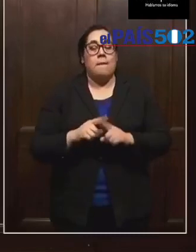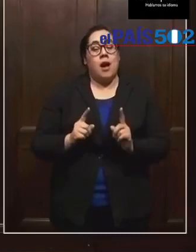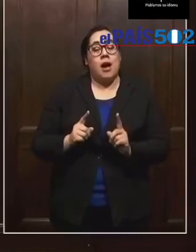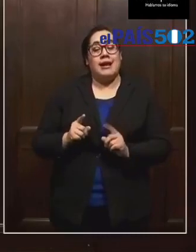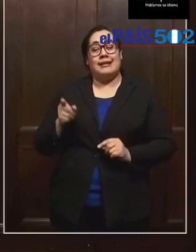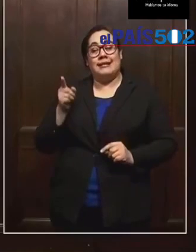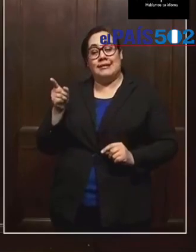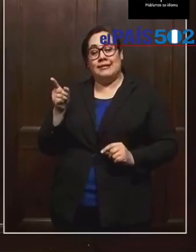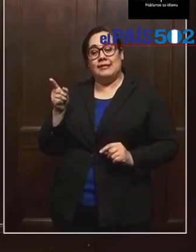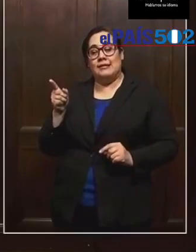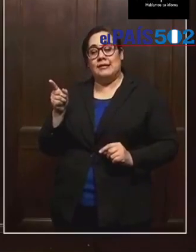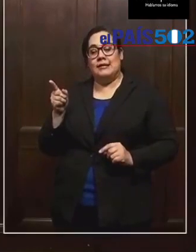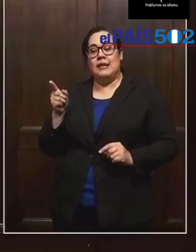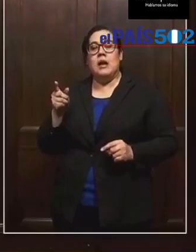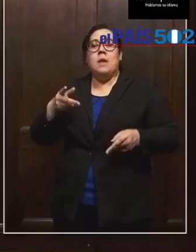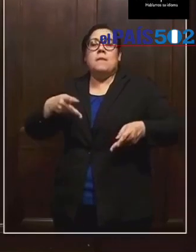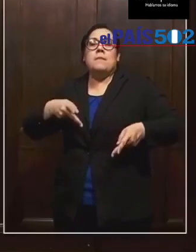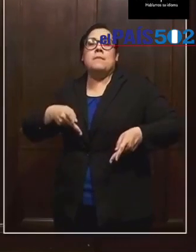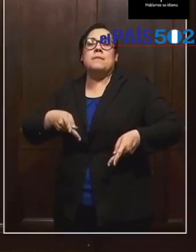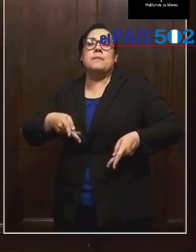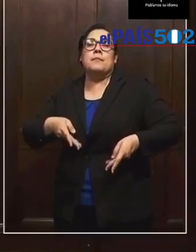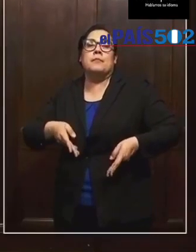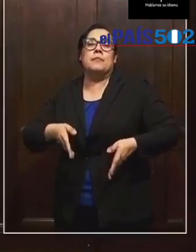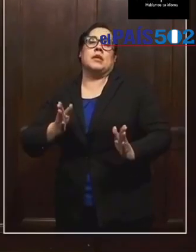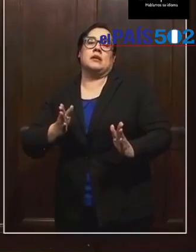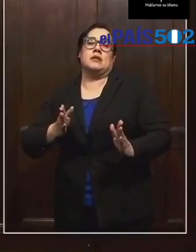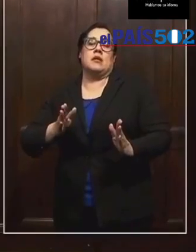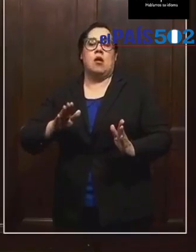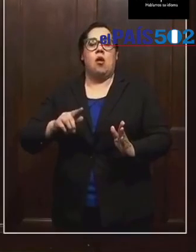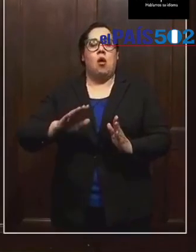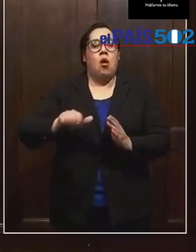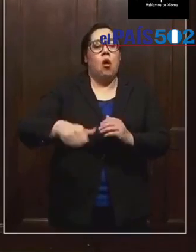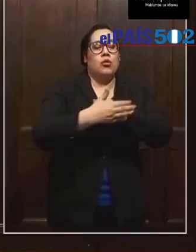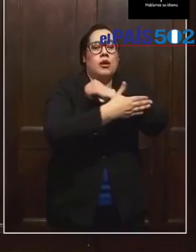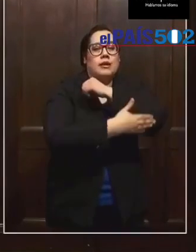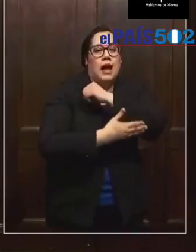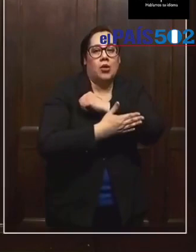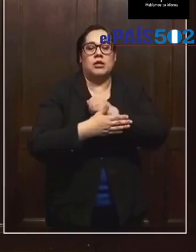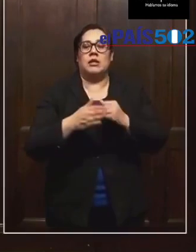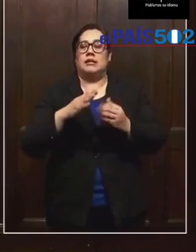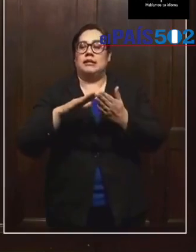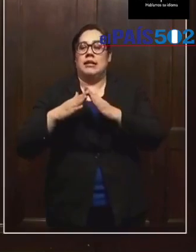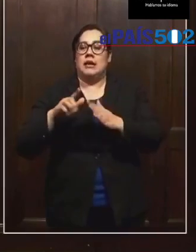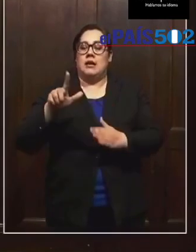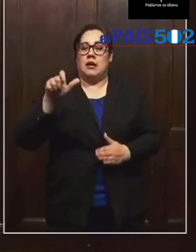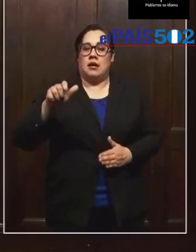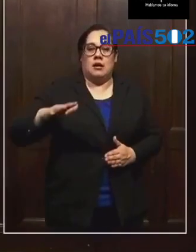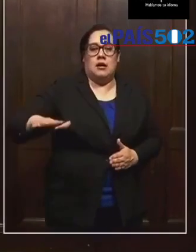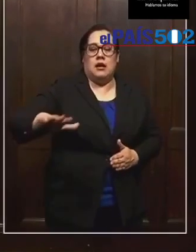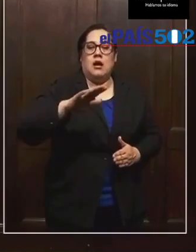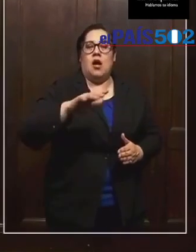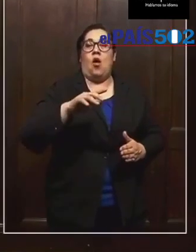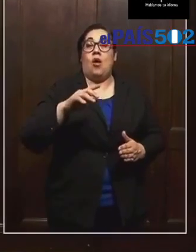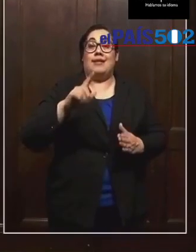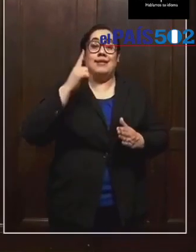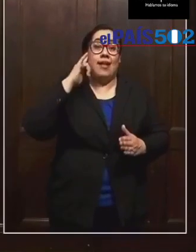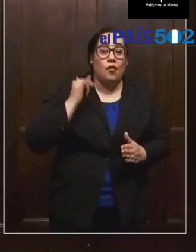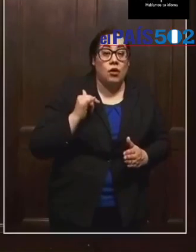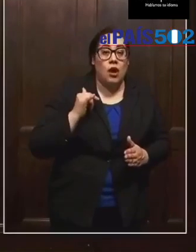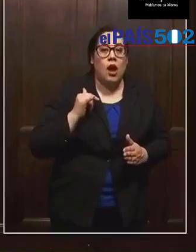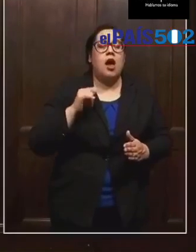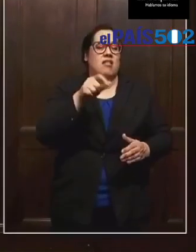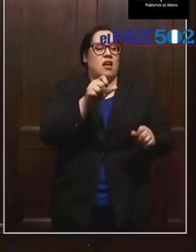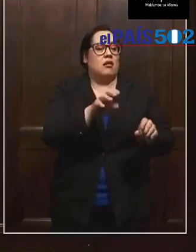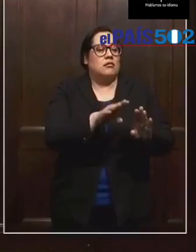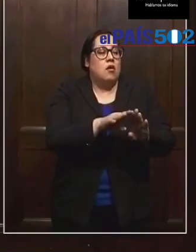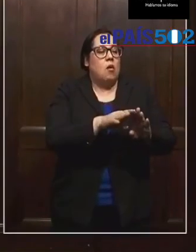Él ha permitido a los condados y ciudades de California a expandir, reabrir su